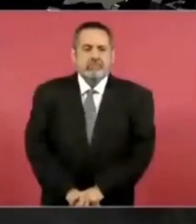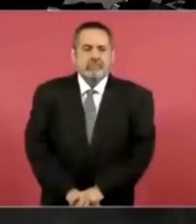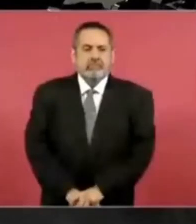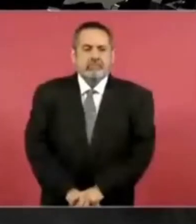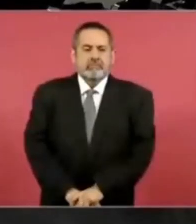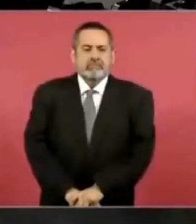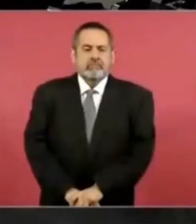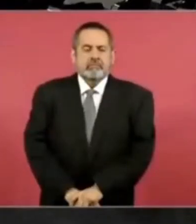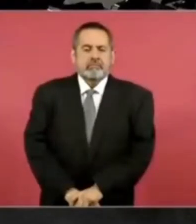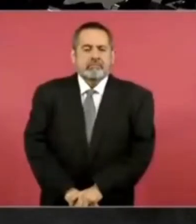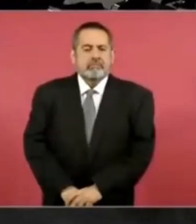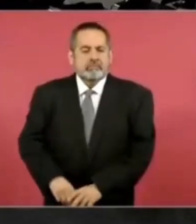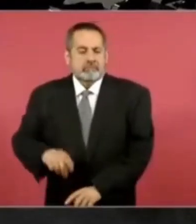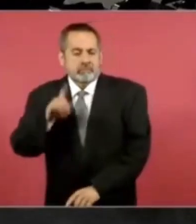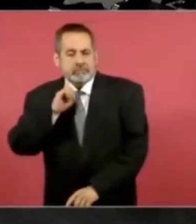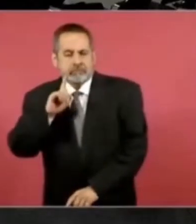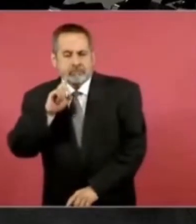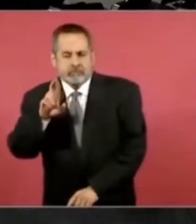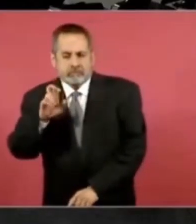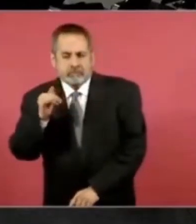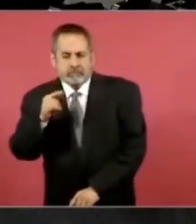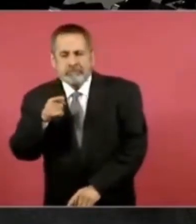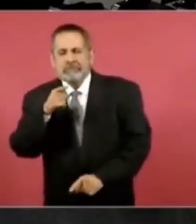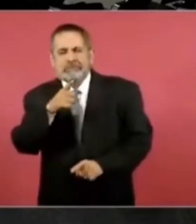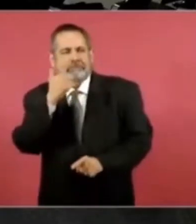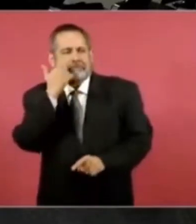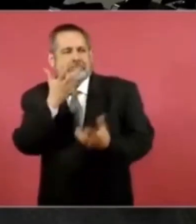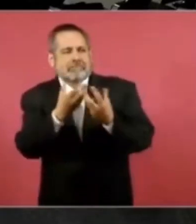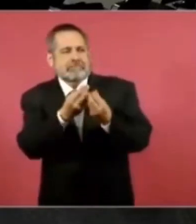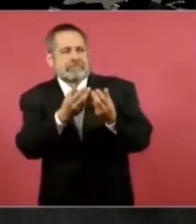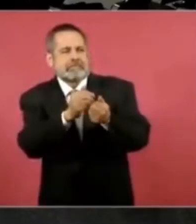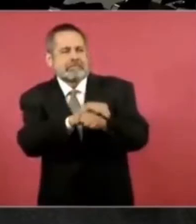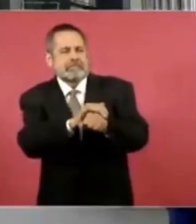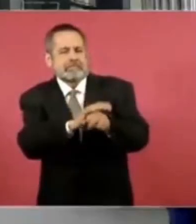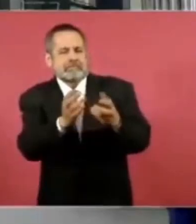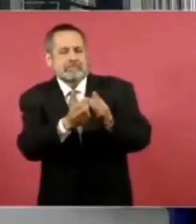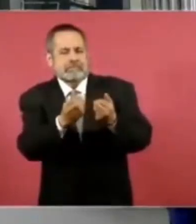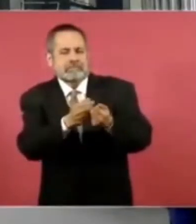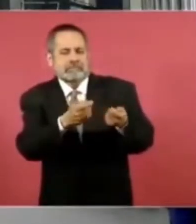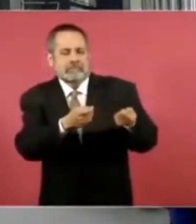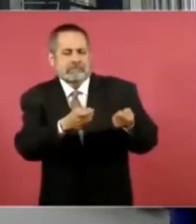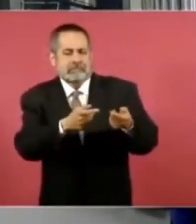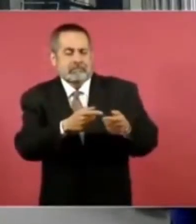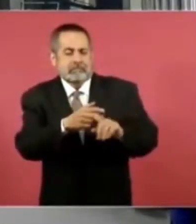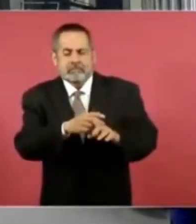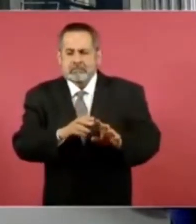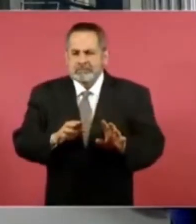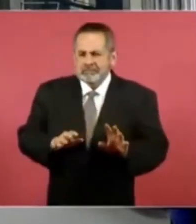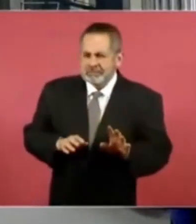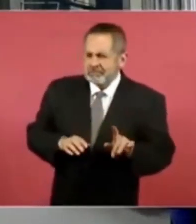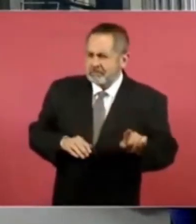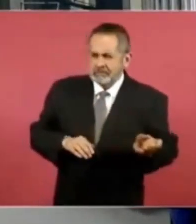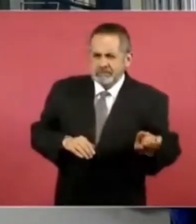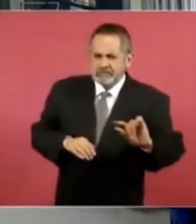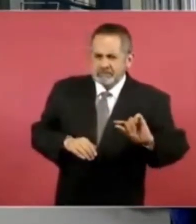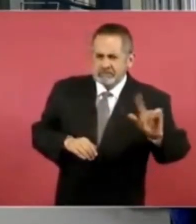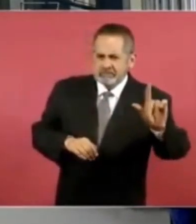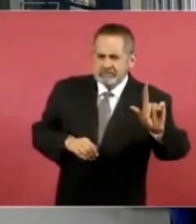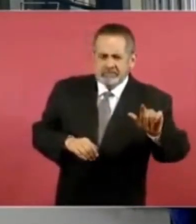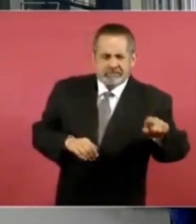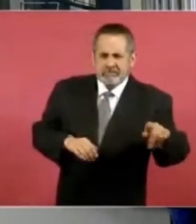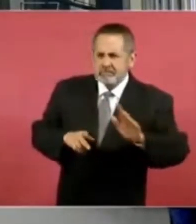afines los. Tiene medios afines usted y tiene medios en Pero ella es una periodista. ¿Ellos?